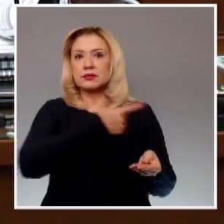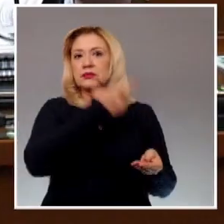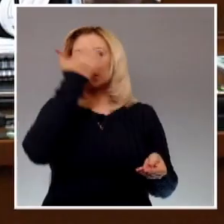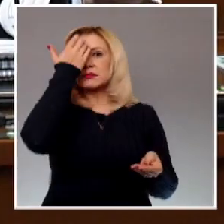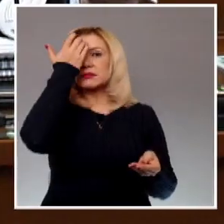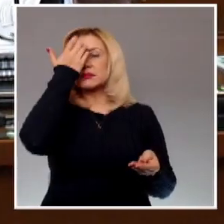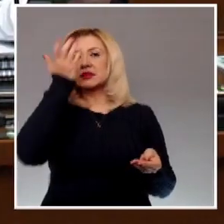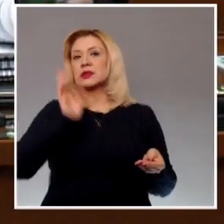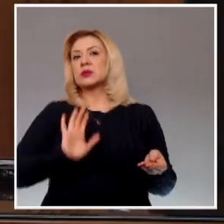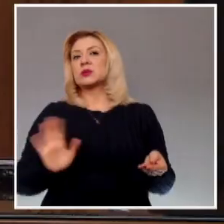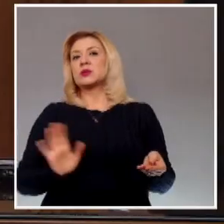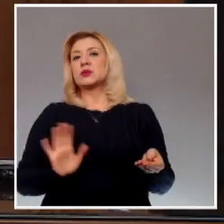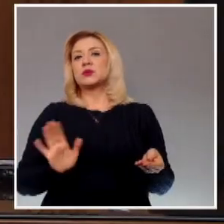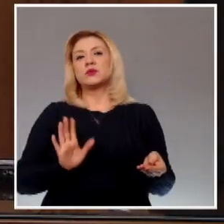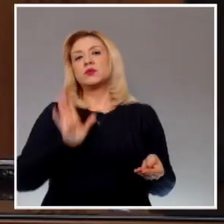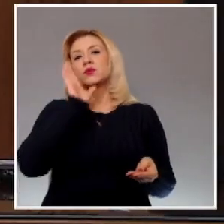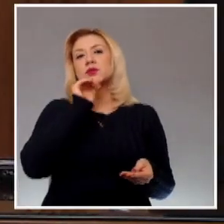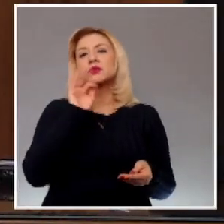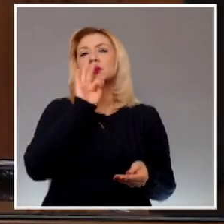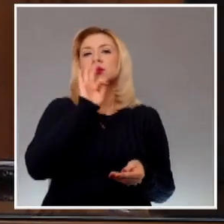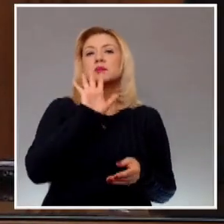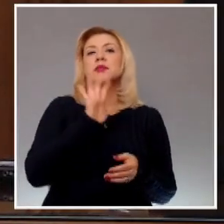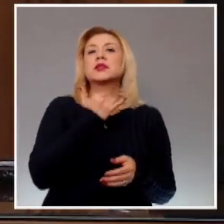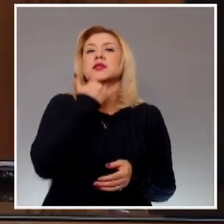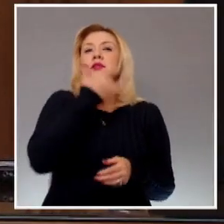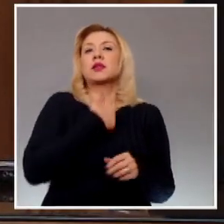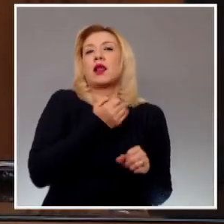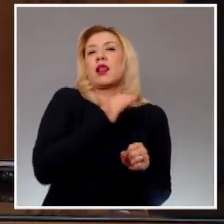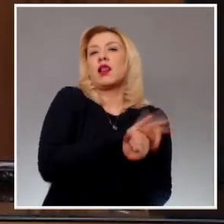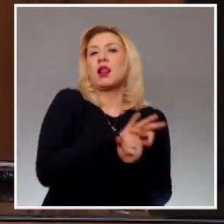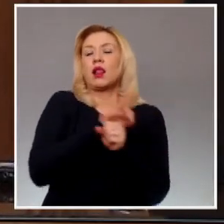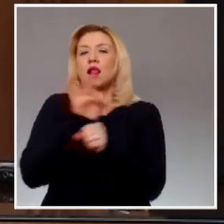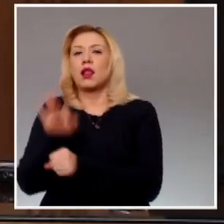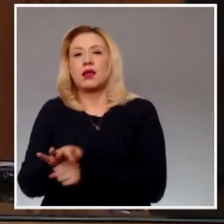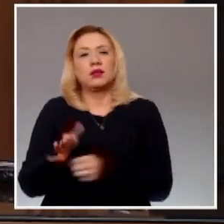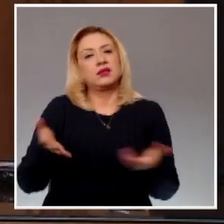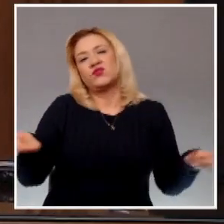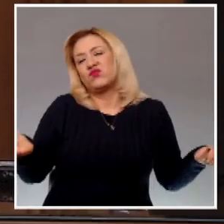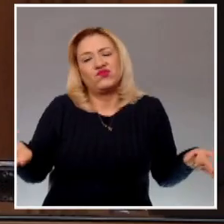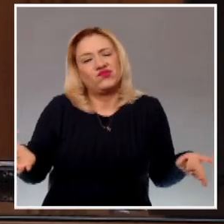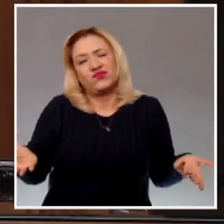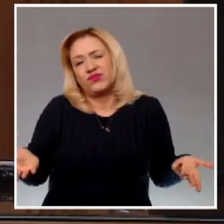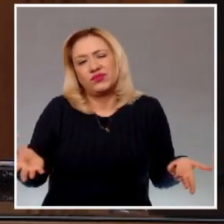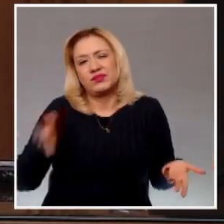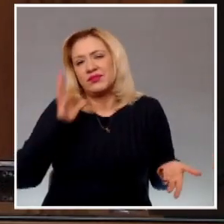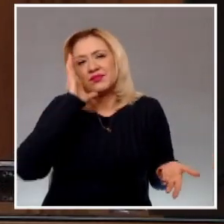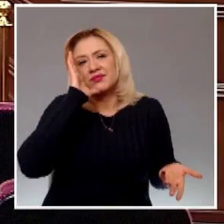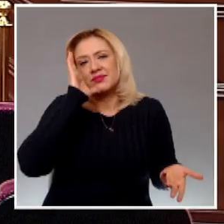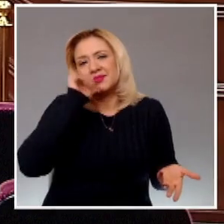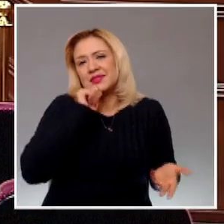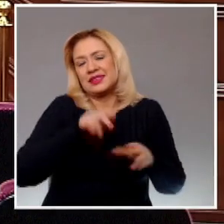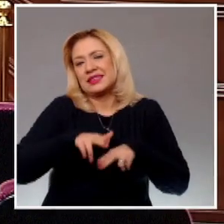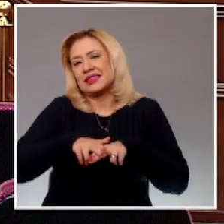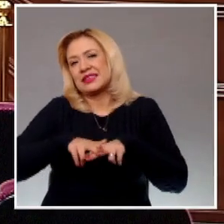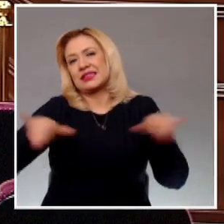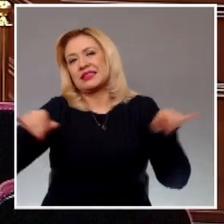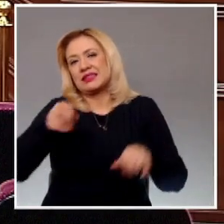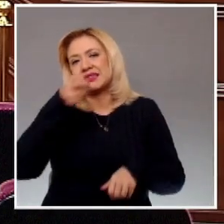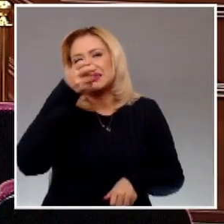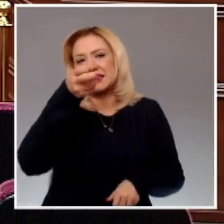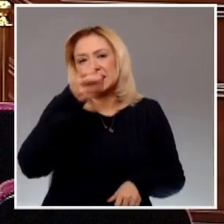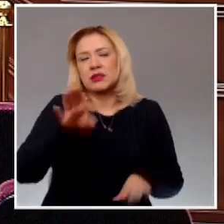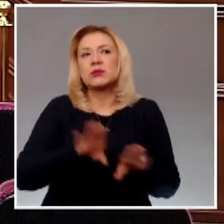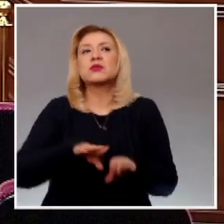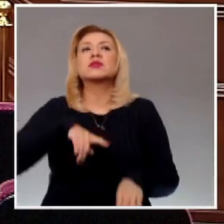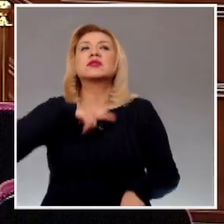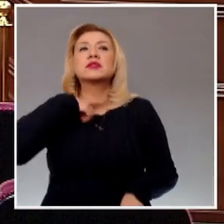favor o en contra de alguno de los interesados, sus representantes, patrones o defensores, o amenazan de cualquier modo a alguno de